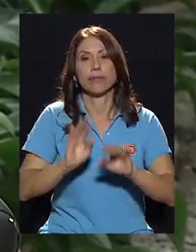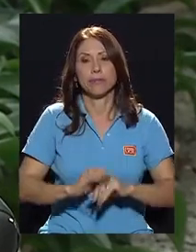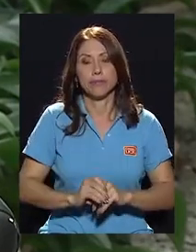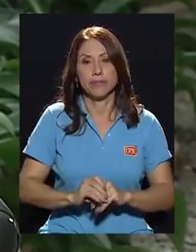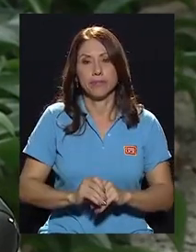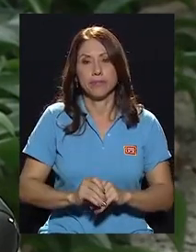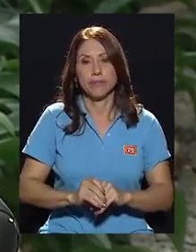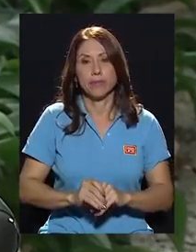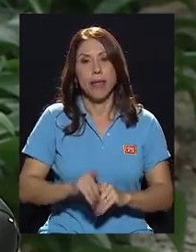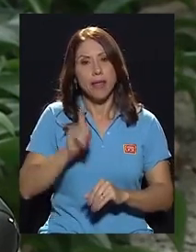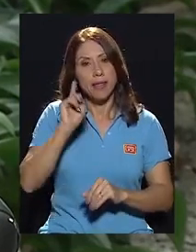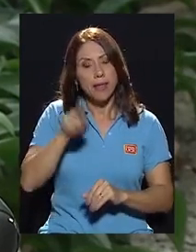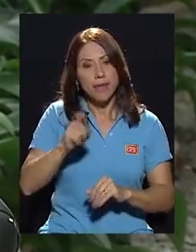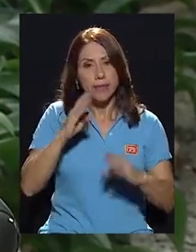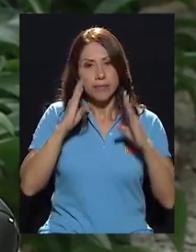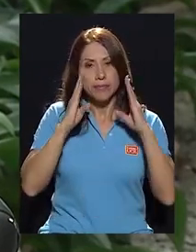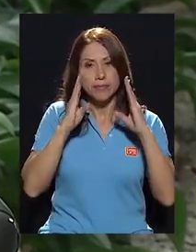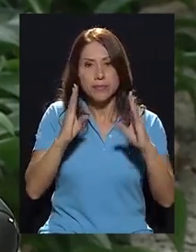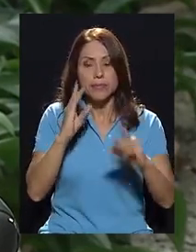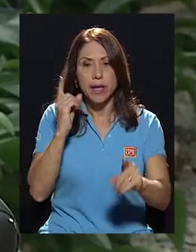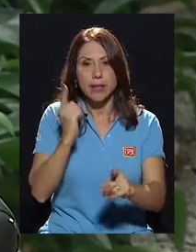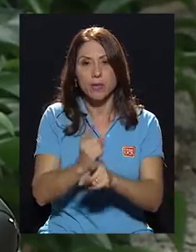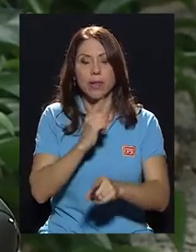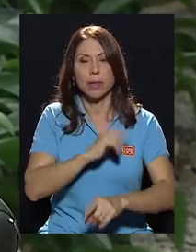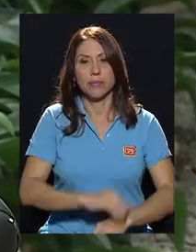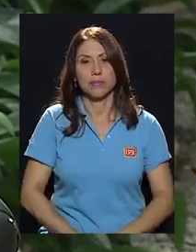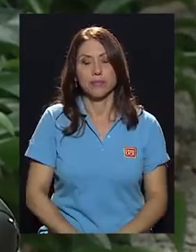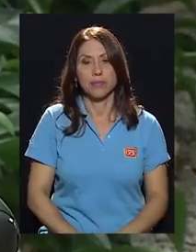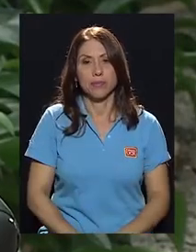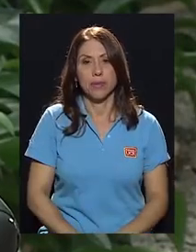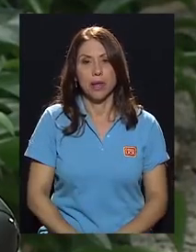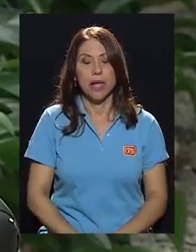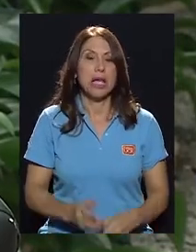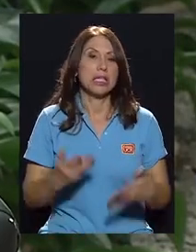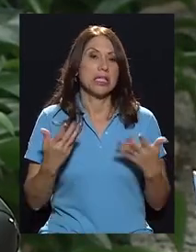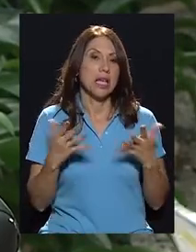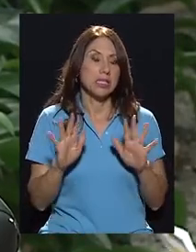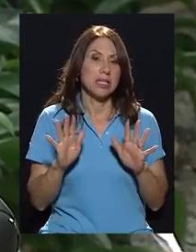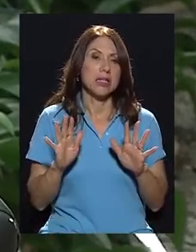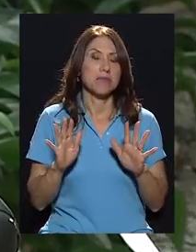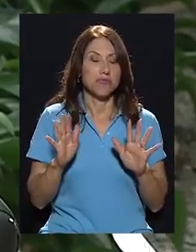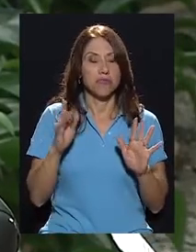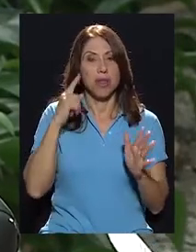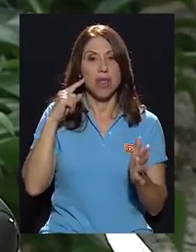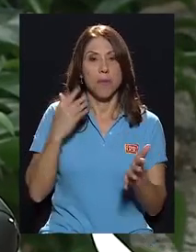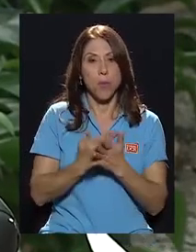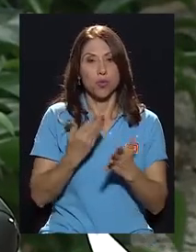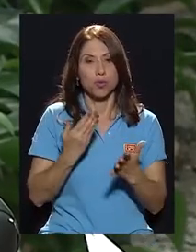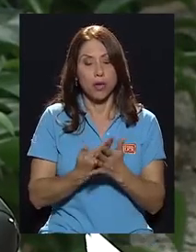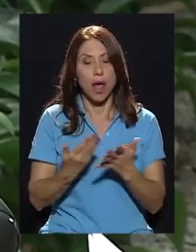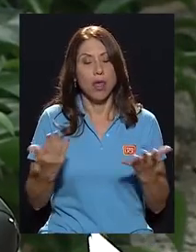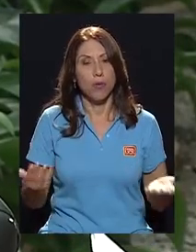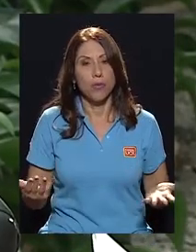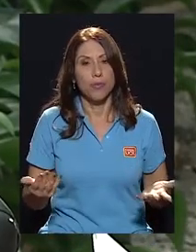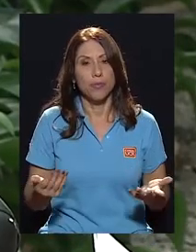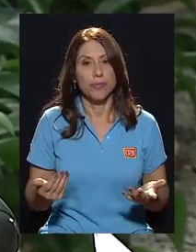Por lo tanto, hay que darles una atención adecuada. Ya se ha demostrado que,